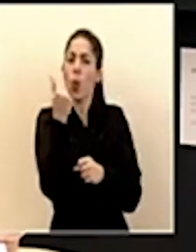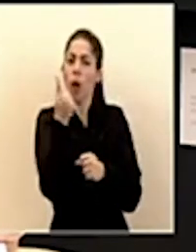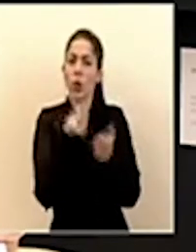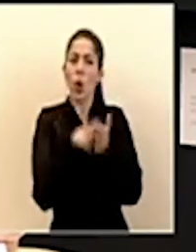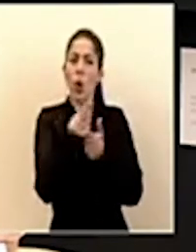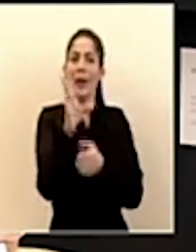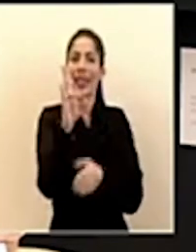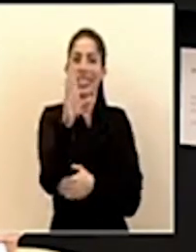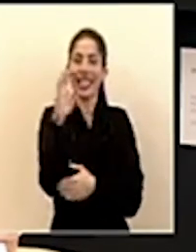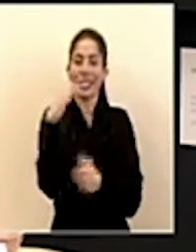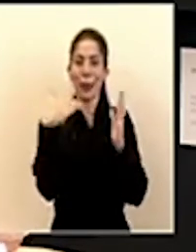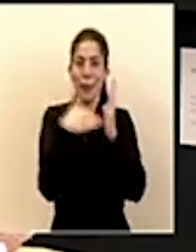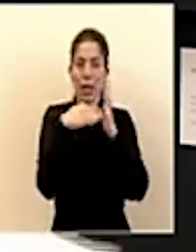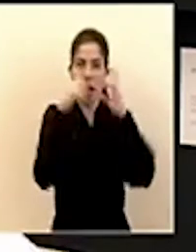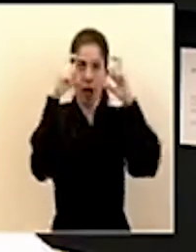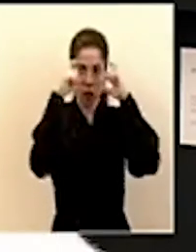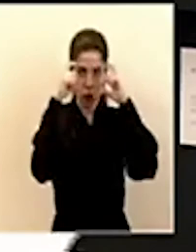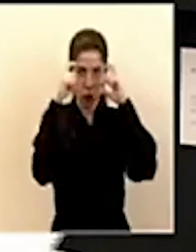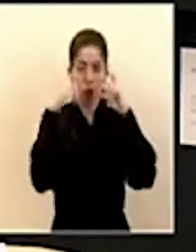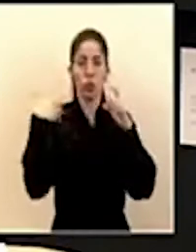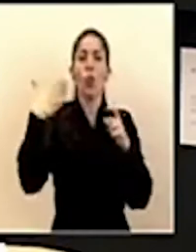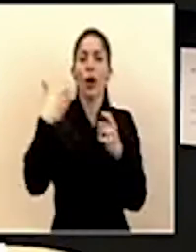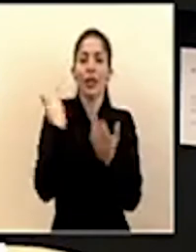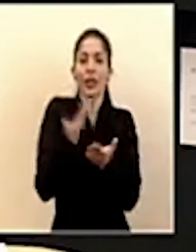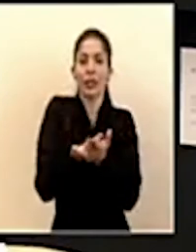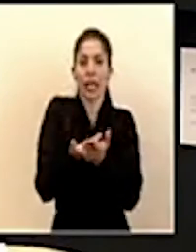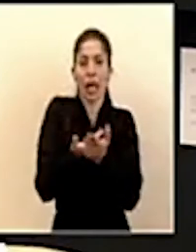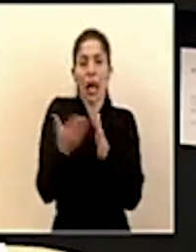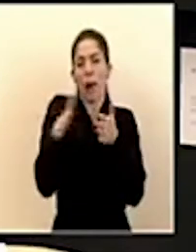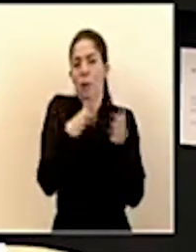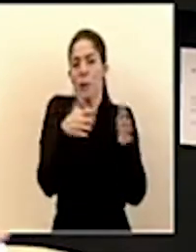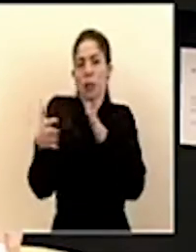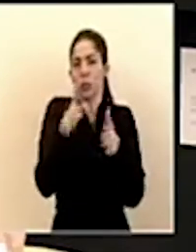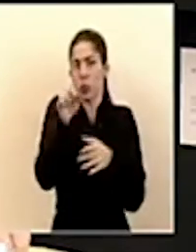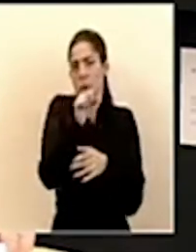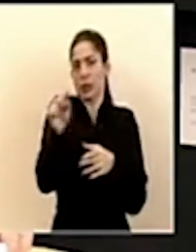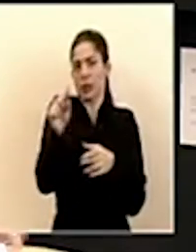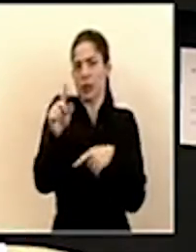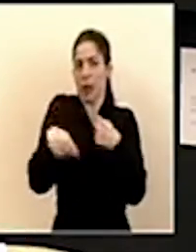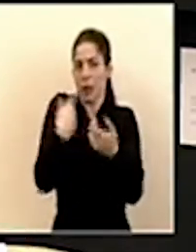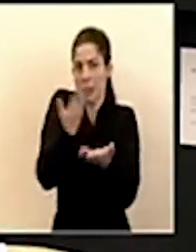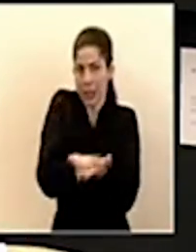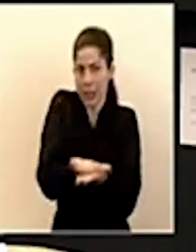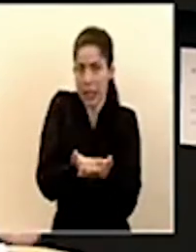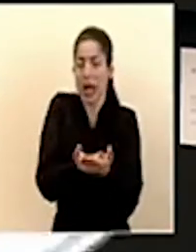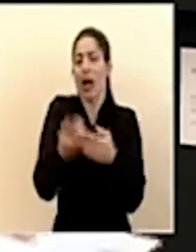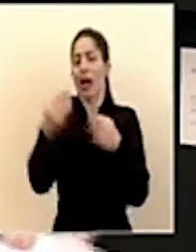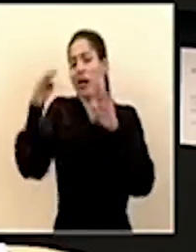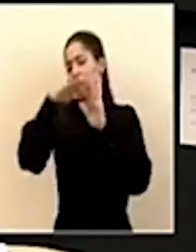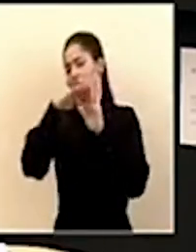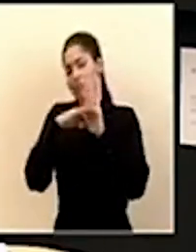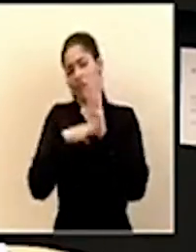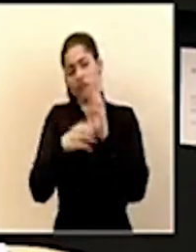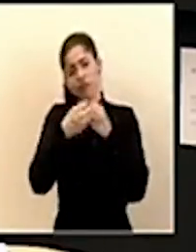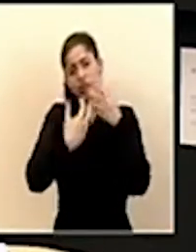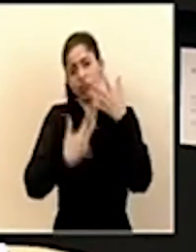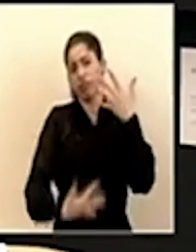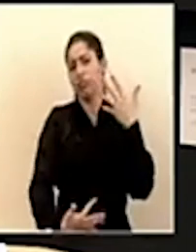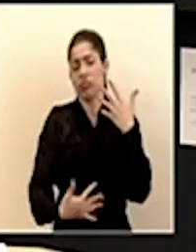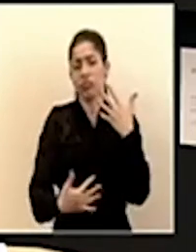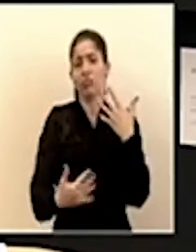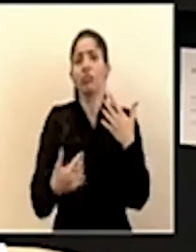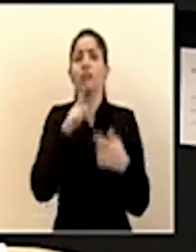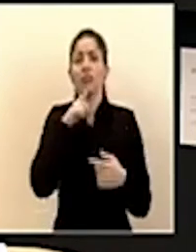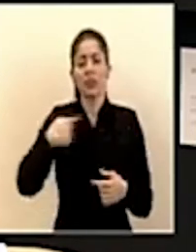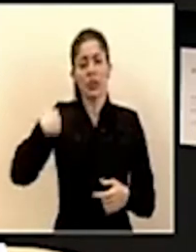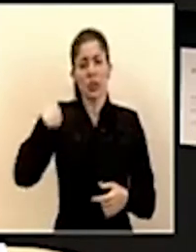setecientas mil unidades que ingresan la semana más o menos en una semana y así podríamos continuar hay un